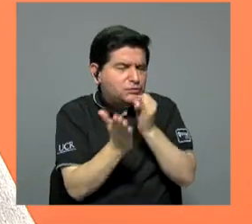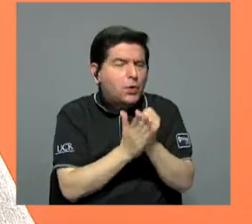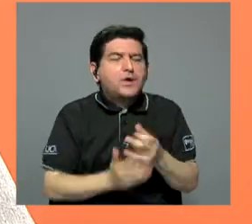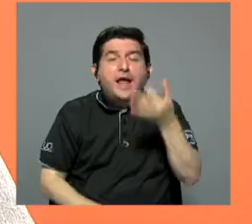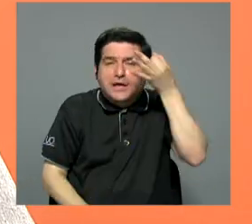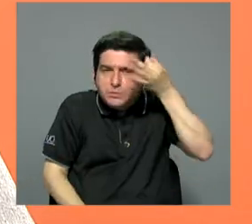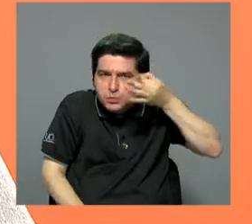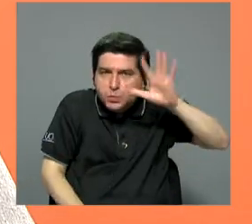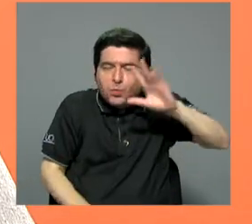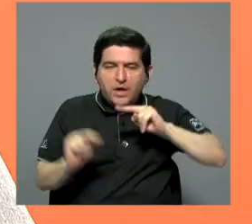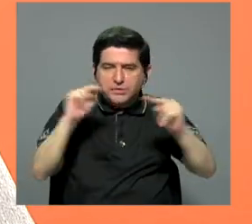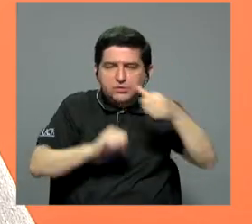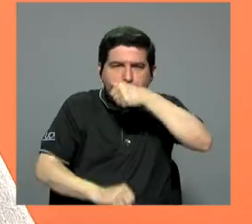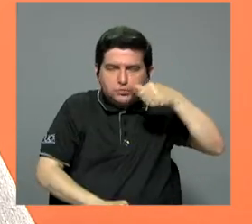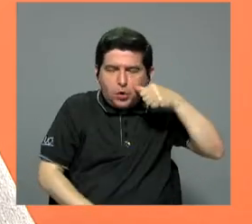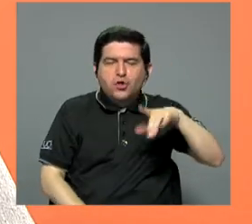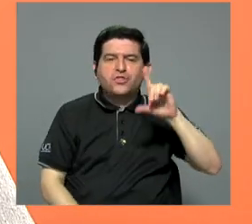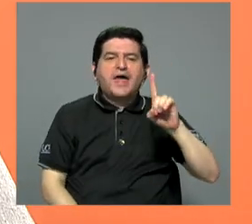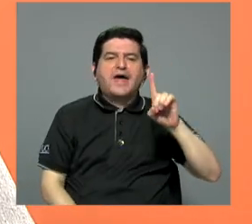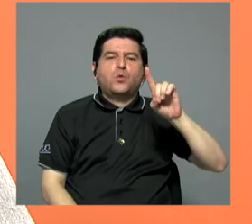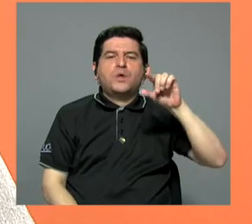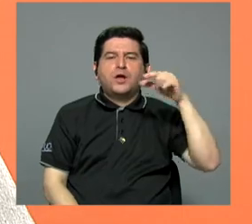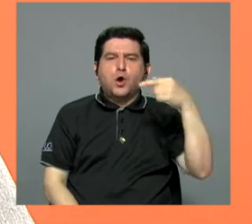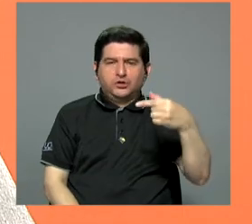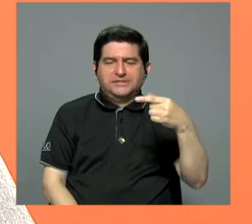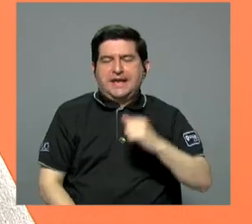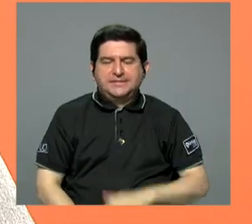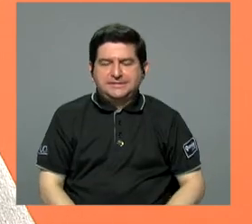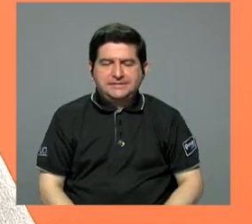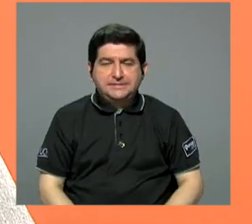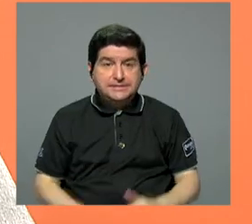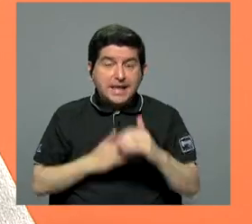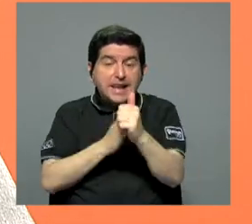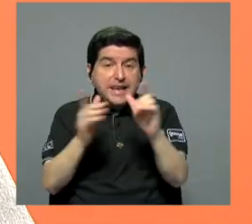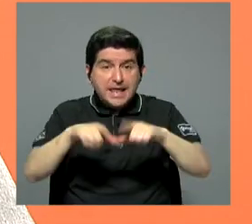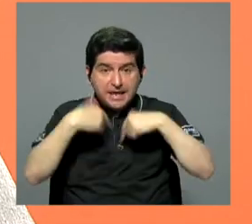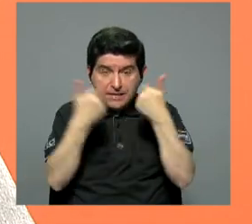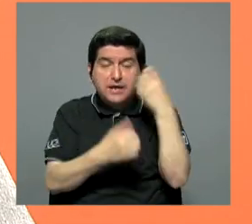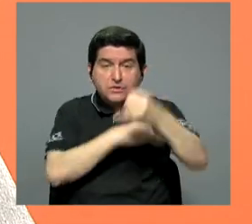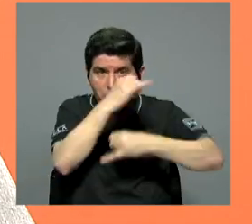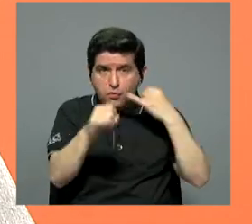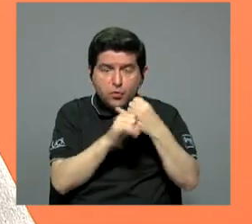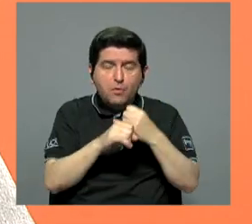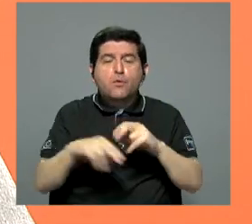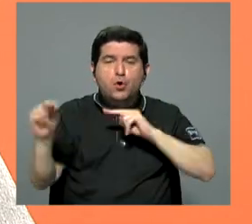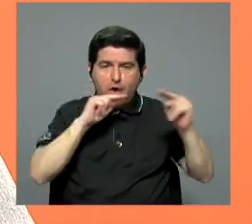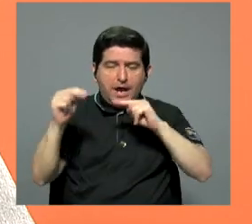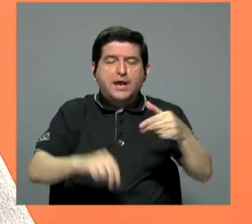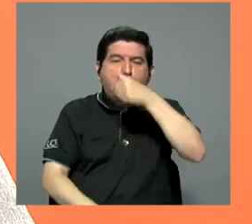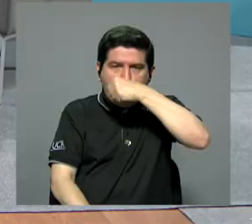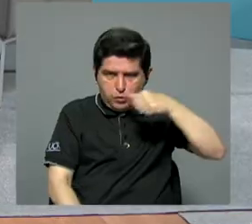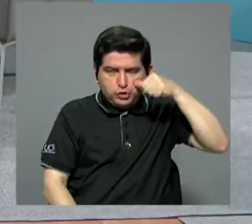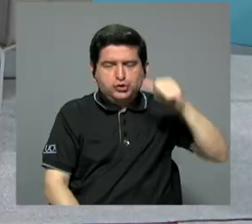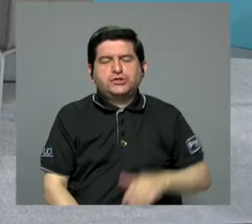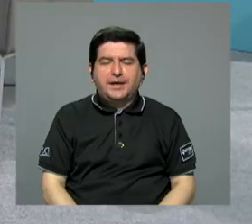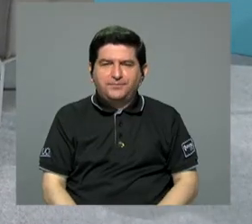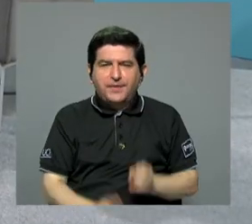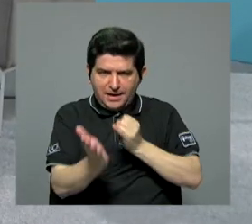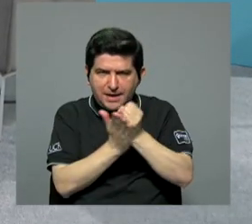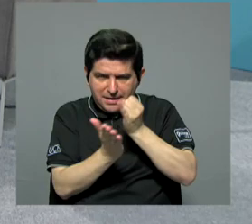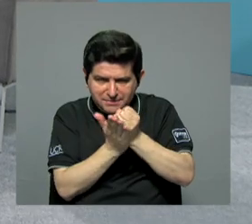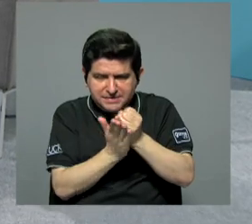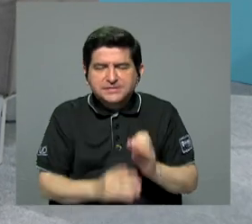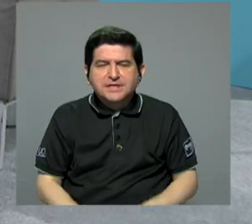por presunto narcotráfico, Darwin González quien se investiga. Líder de una banda internacional de tráfico de drogas. Y que se pues investiga.